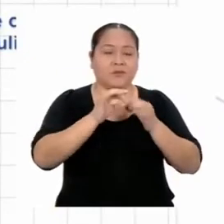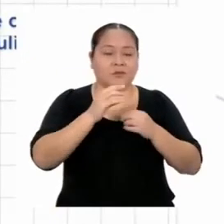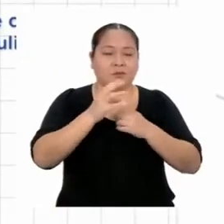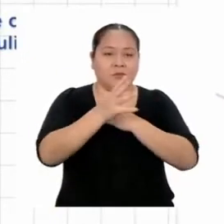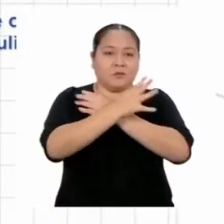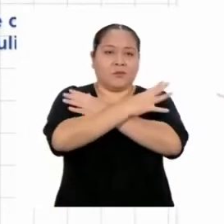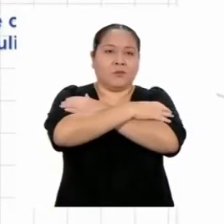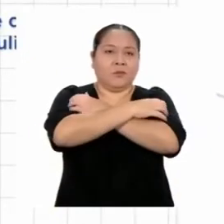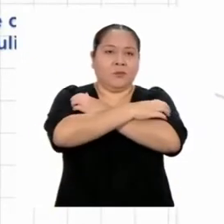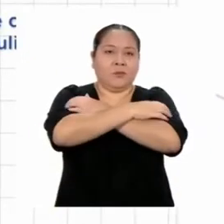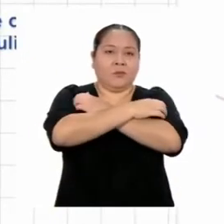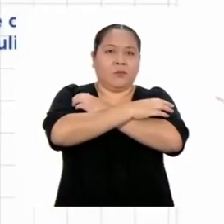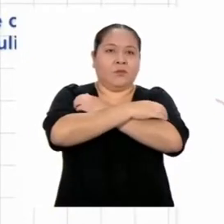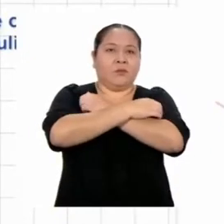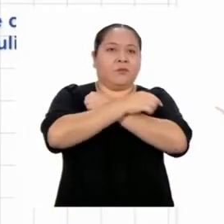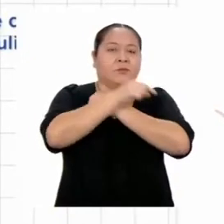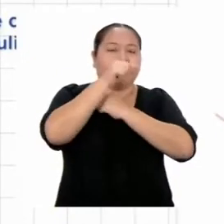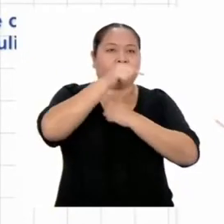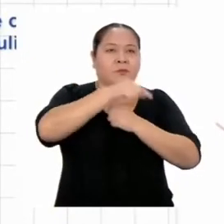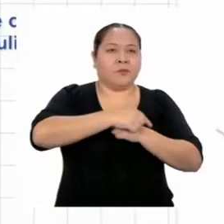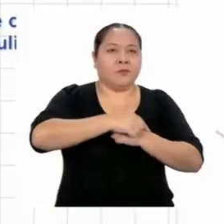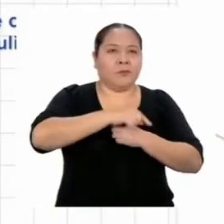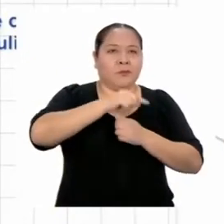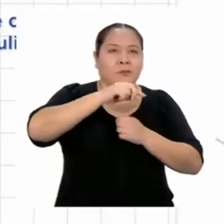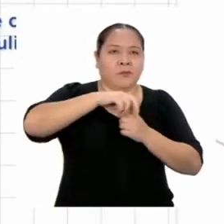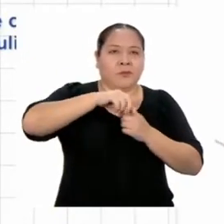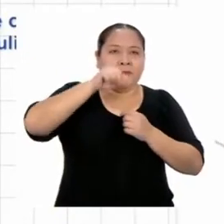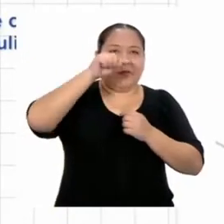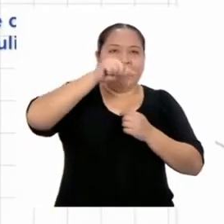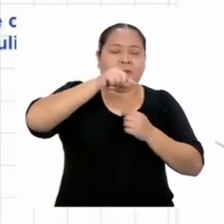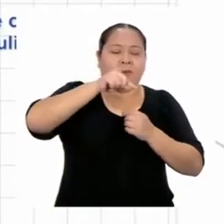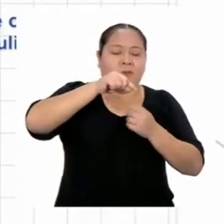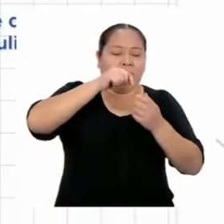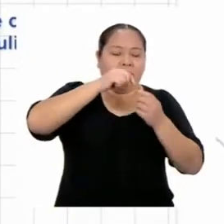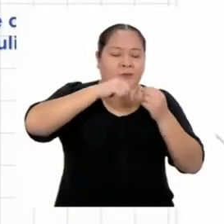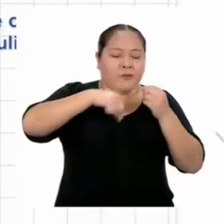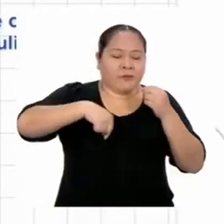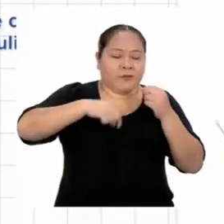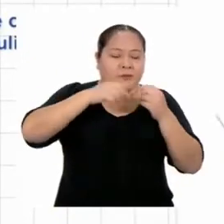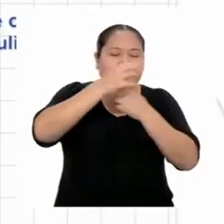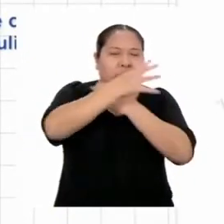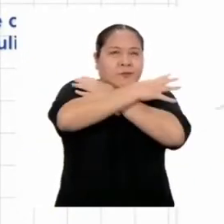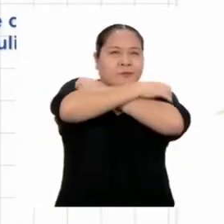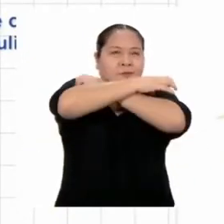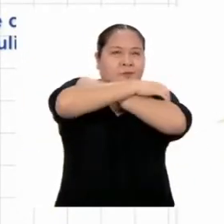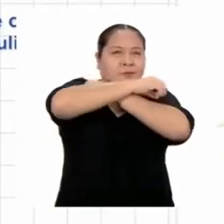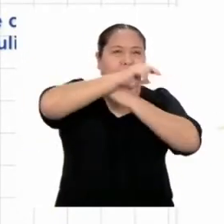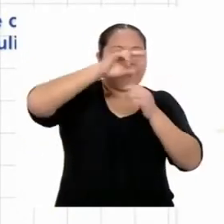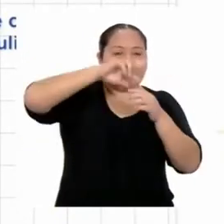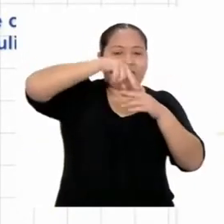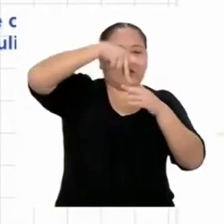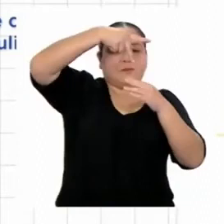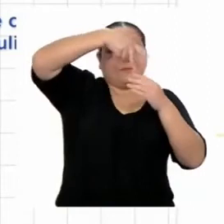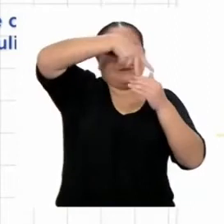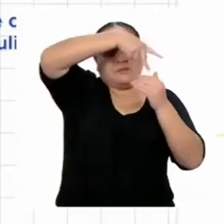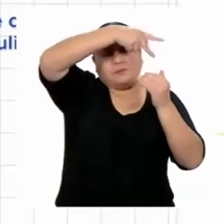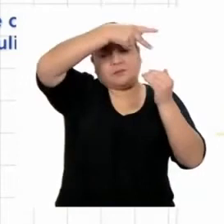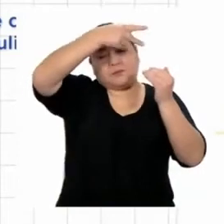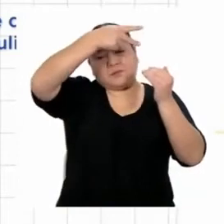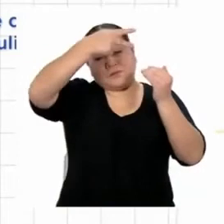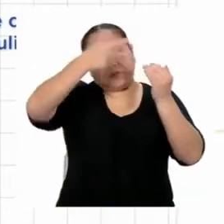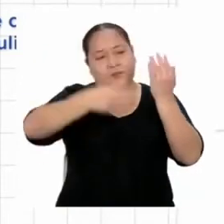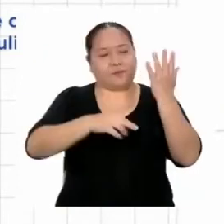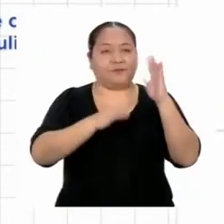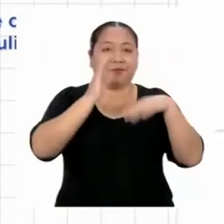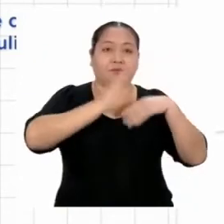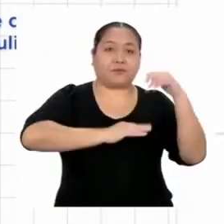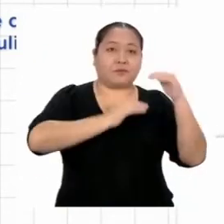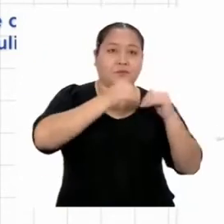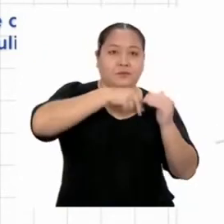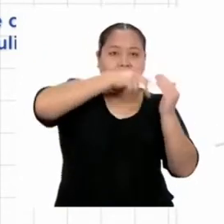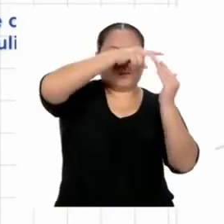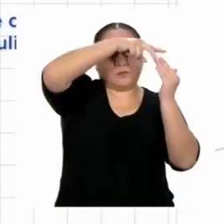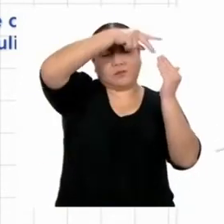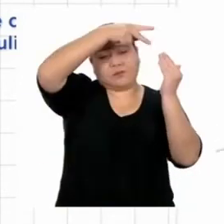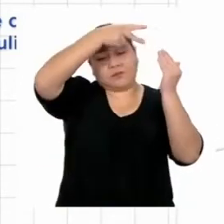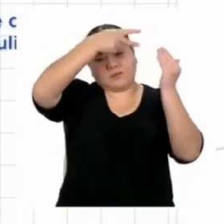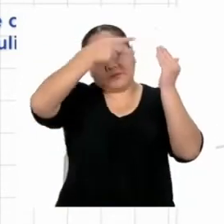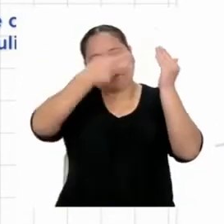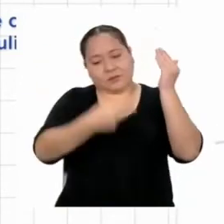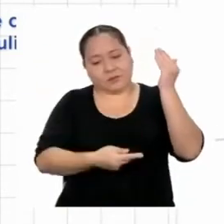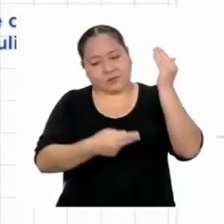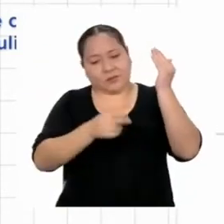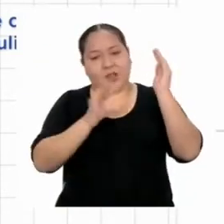osos debería decir La autopsia determina que Osito de Peluche se tropezó y cayó de la parte más alta de un